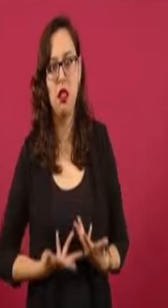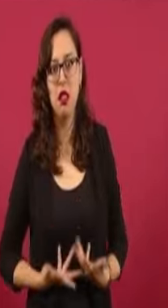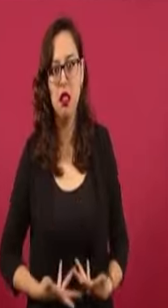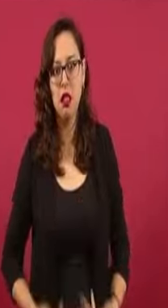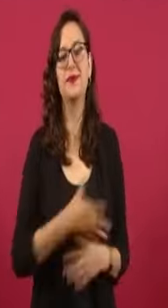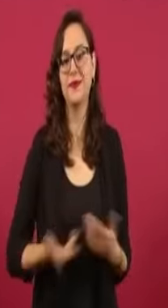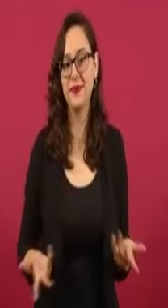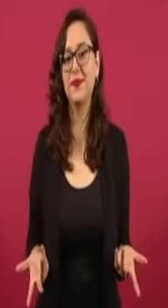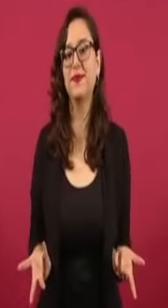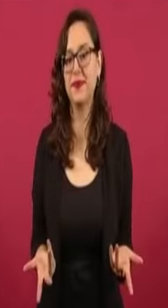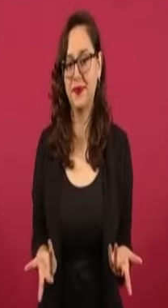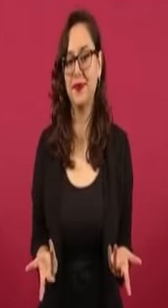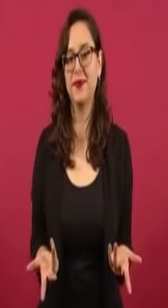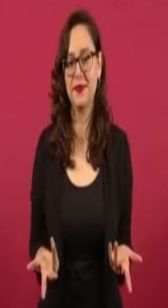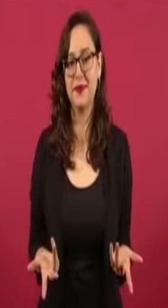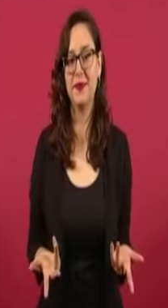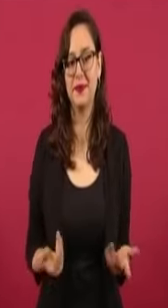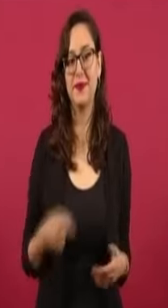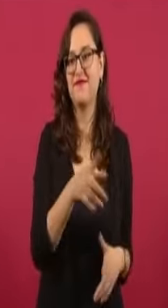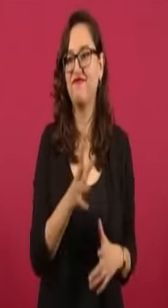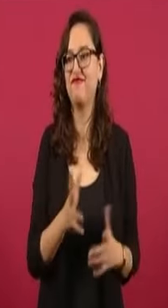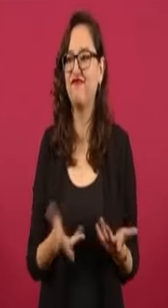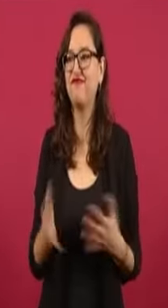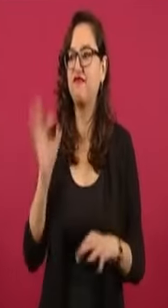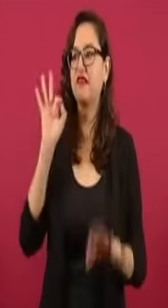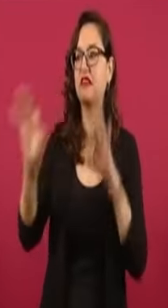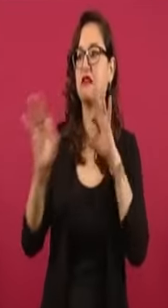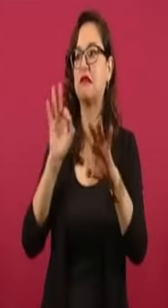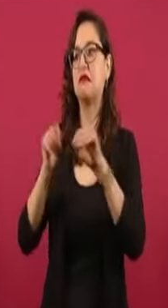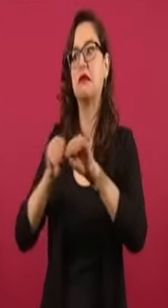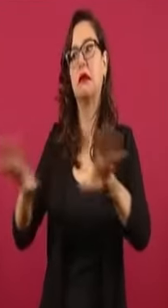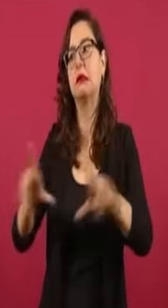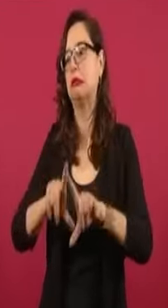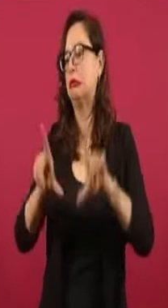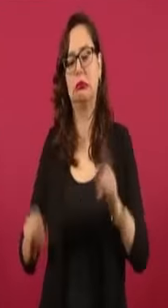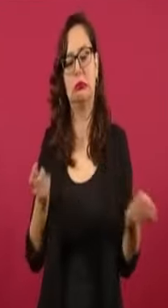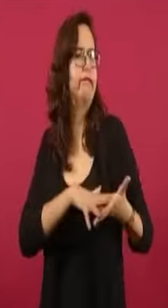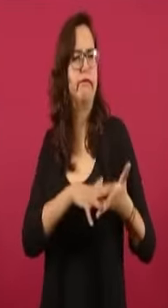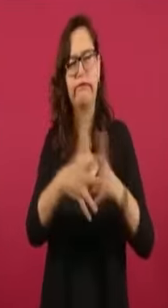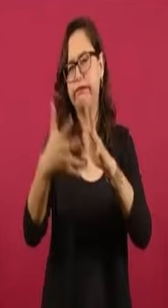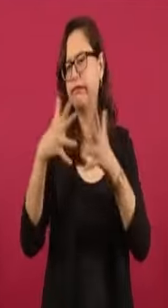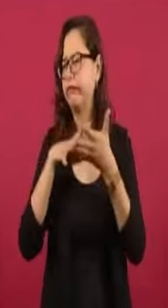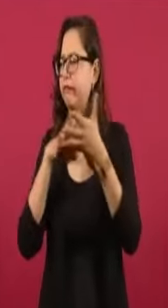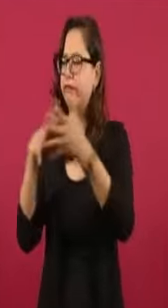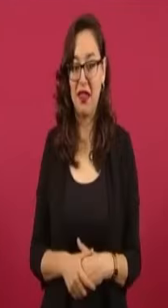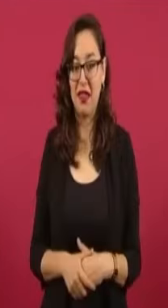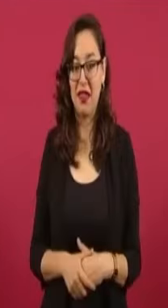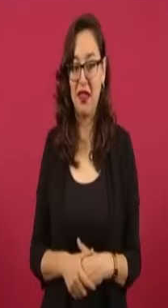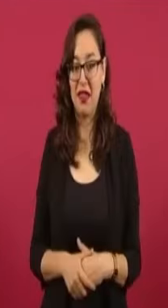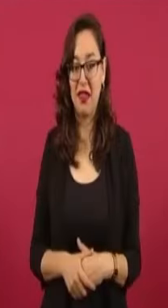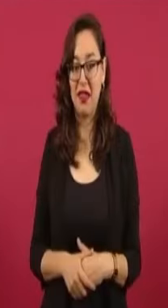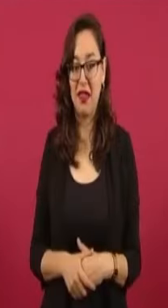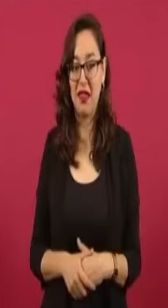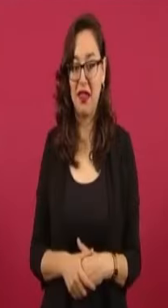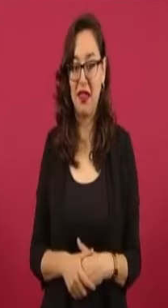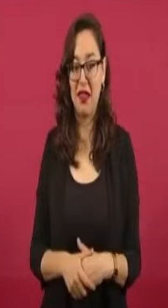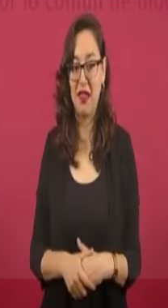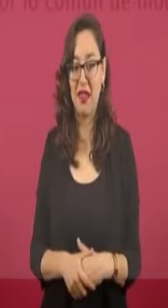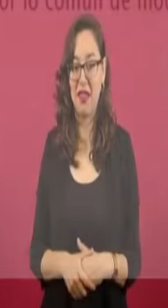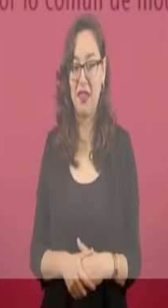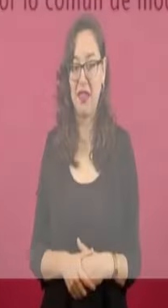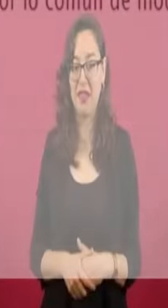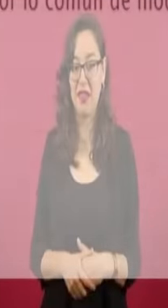levantar toda una campaña de inestabilidad en el país, de desgobierno. A ver, López.